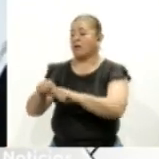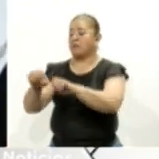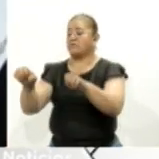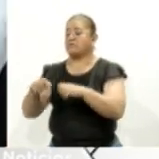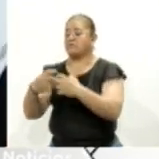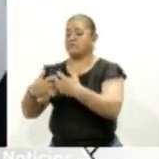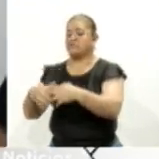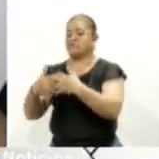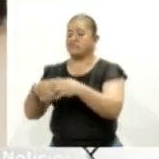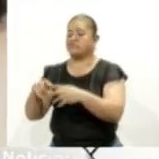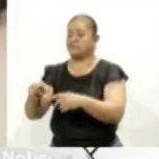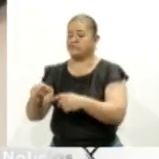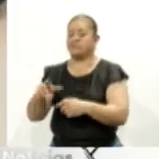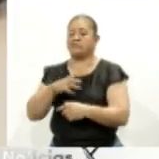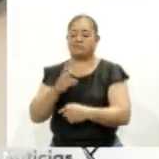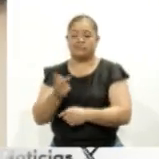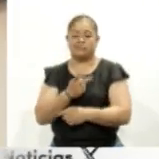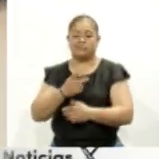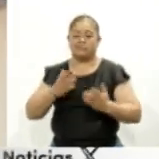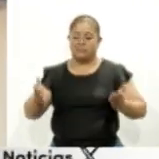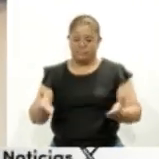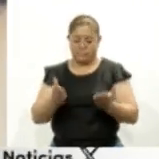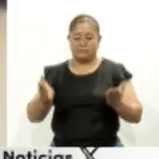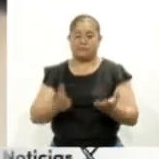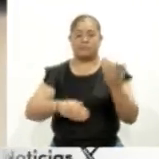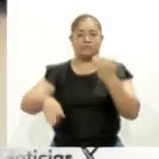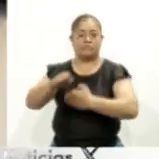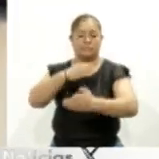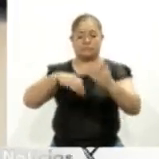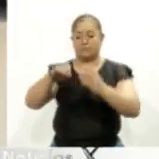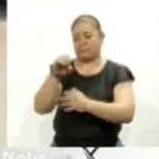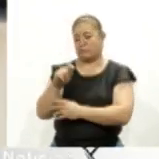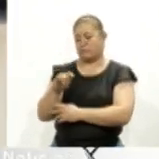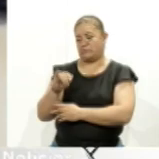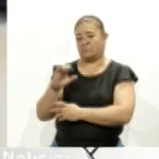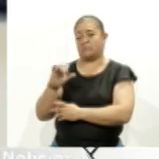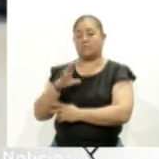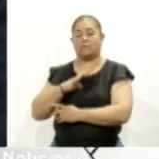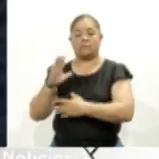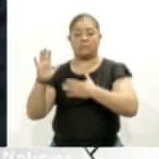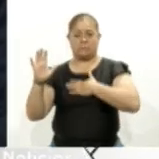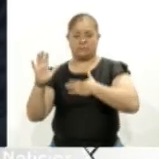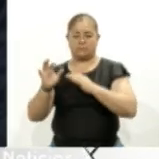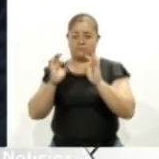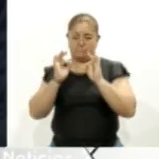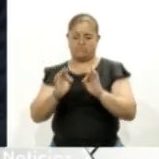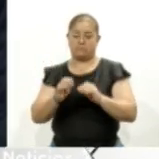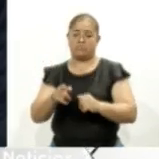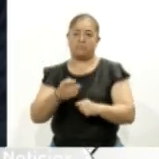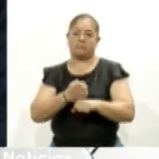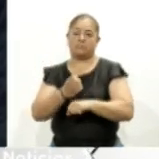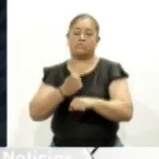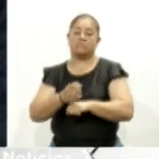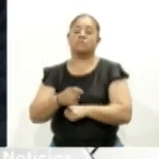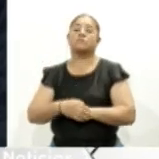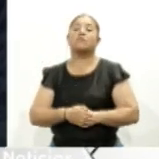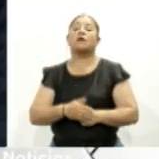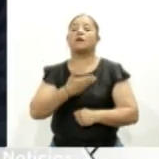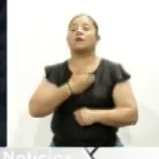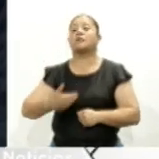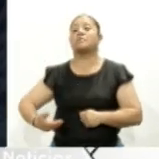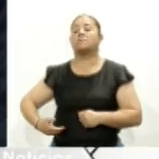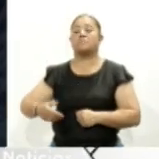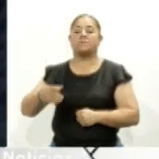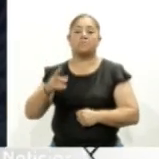los mecanismos que fortalezcan la ética e integridad en las personas, empresas e instituciones del Estado. Al respecto, el presidente de la Cámara